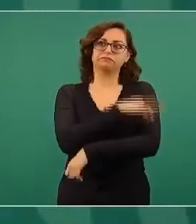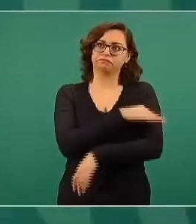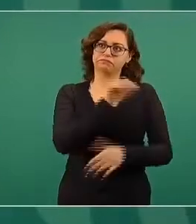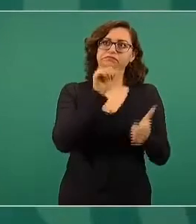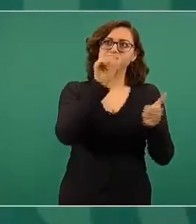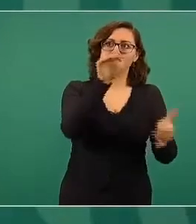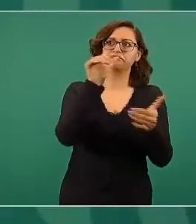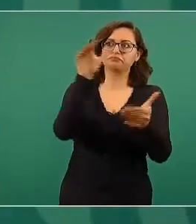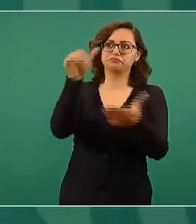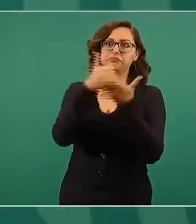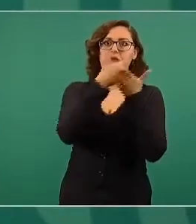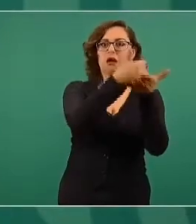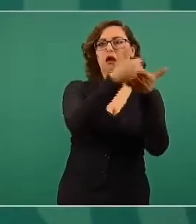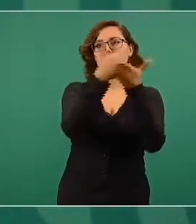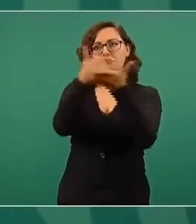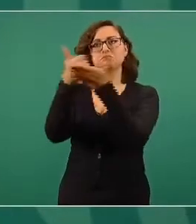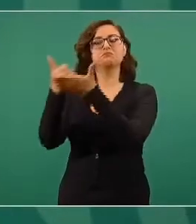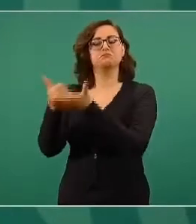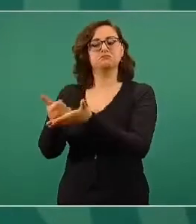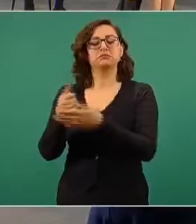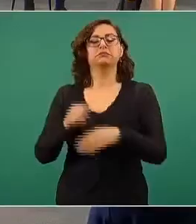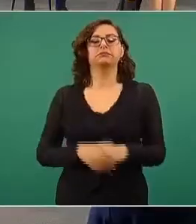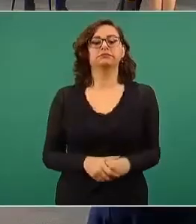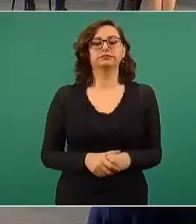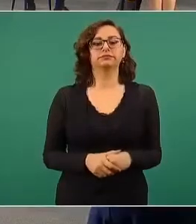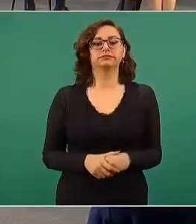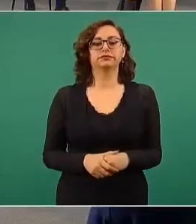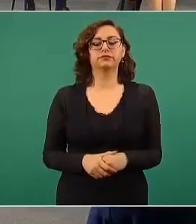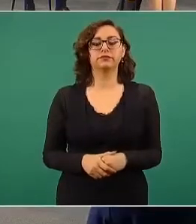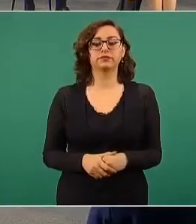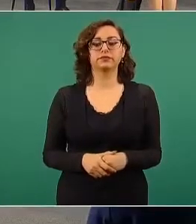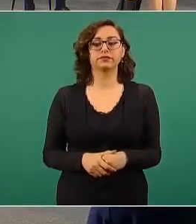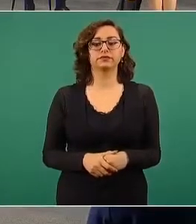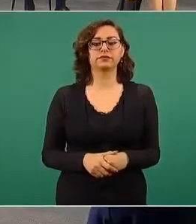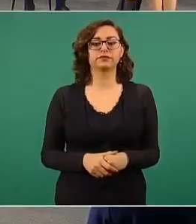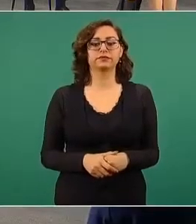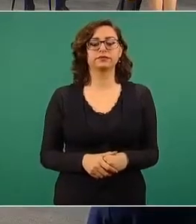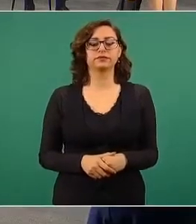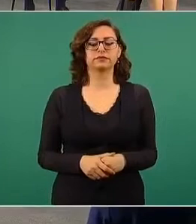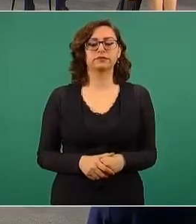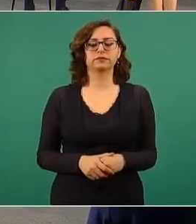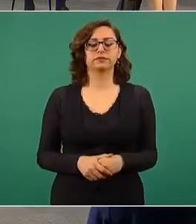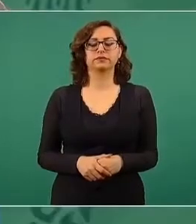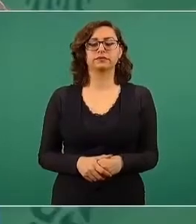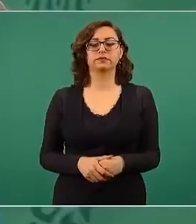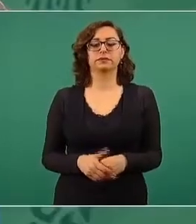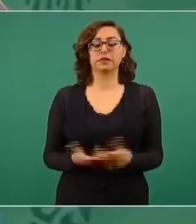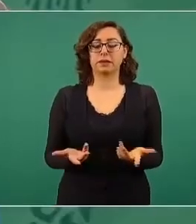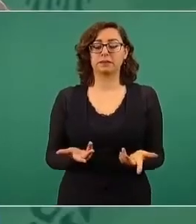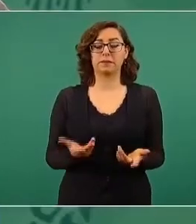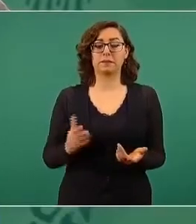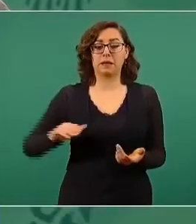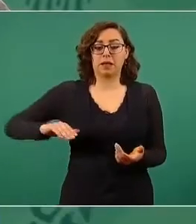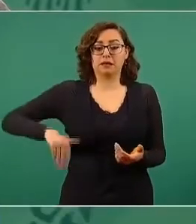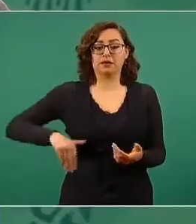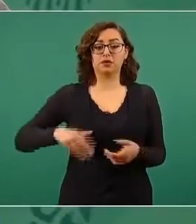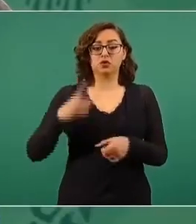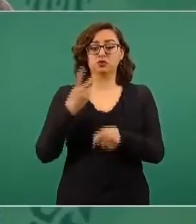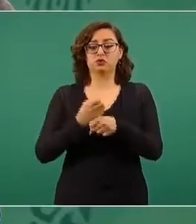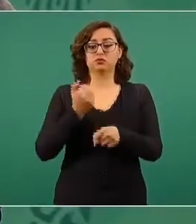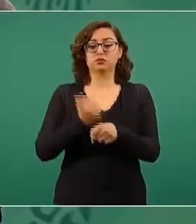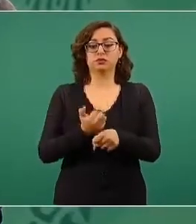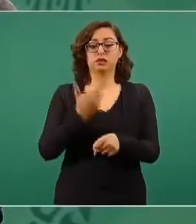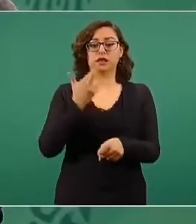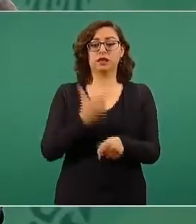países. Como lo expresó aquí la subsecretaria de Relaciones Exteriores, Marta Delgado,